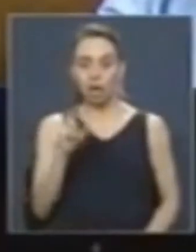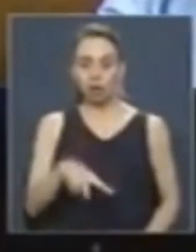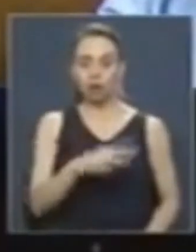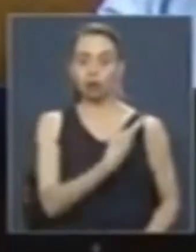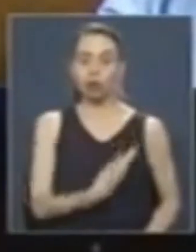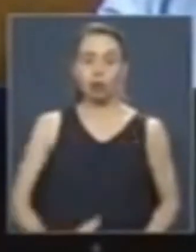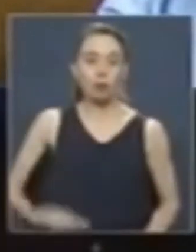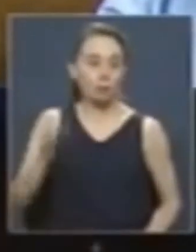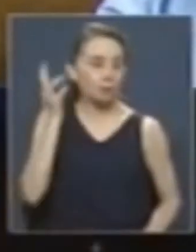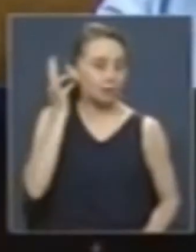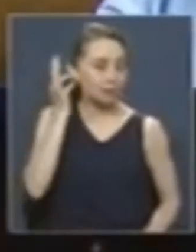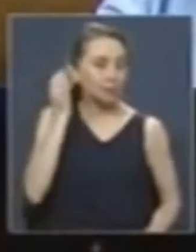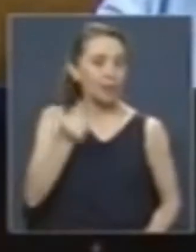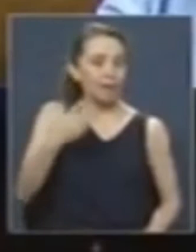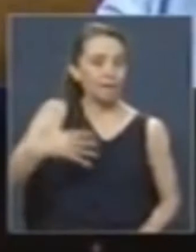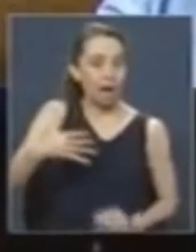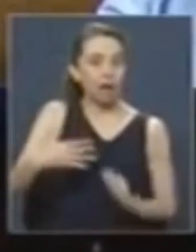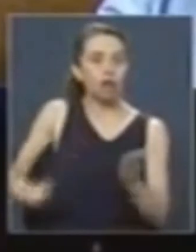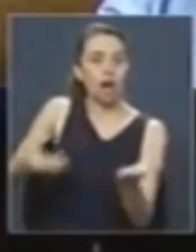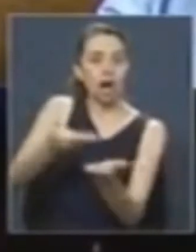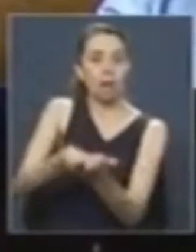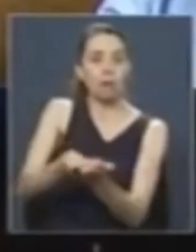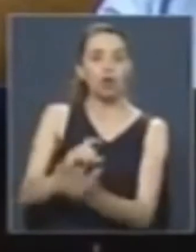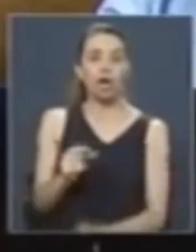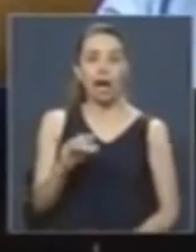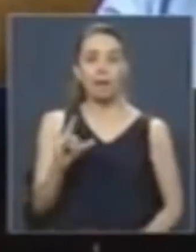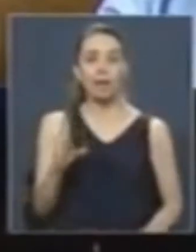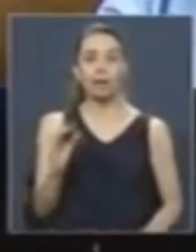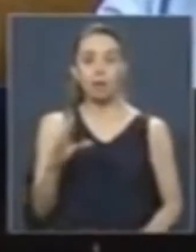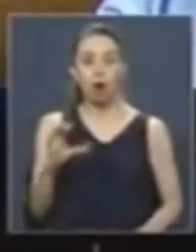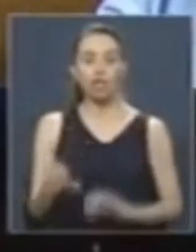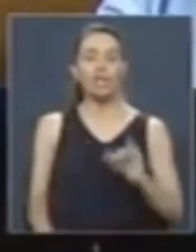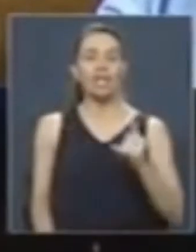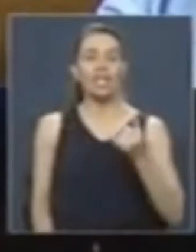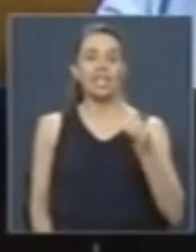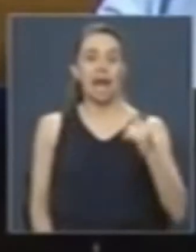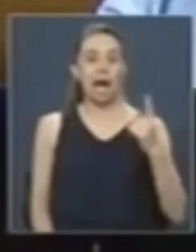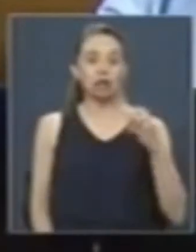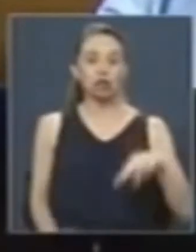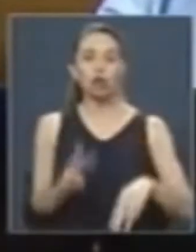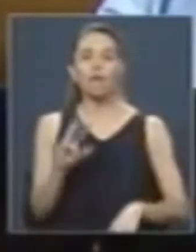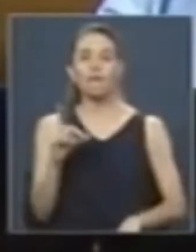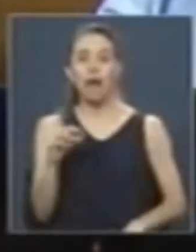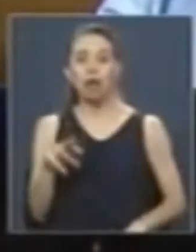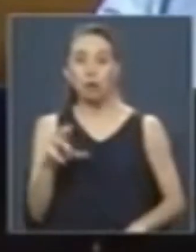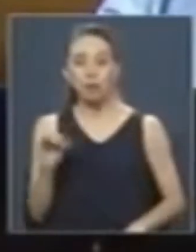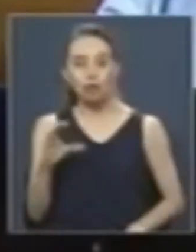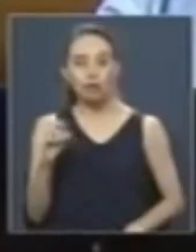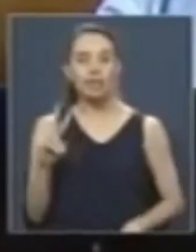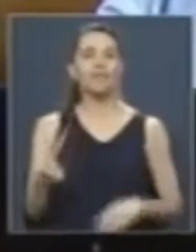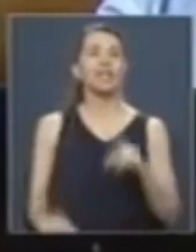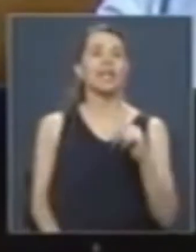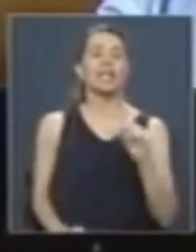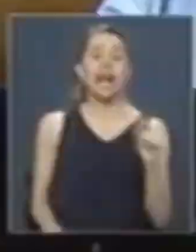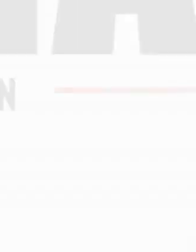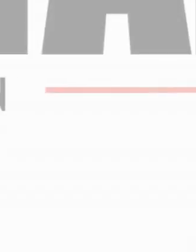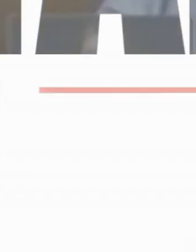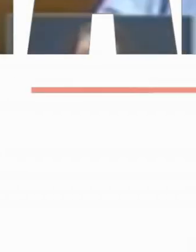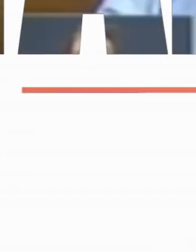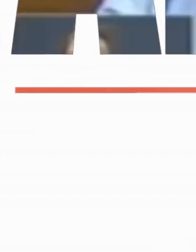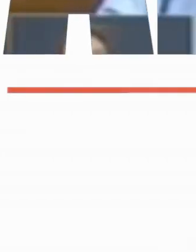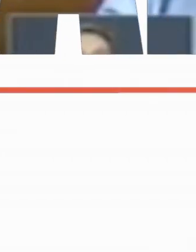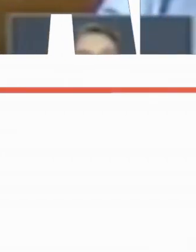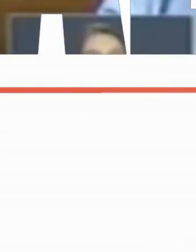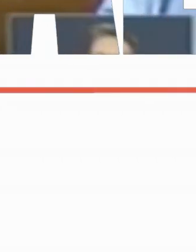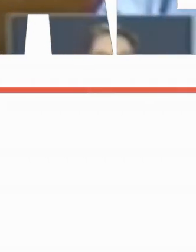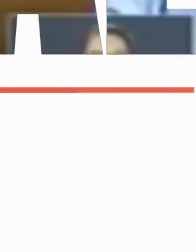Presidenta, valoro el aporte de Gabriel Boric, Giorgio Jackson, Vlado Mirósevis, Natalia Castillo, Catalina Pérez, Pablo Vidal,